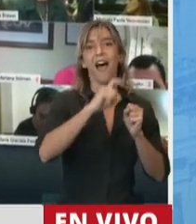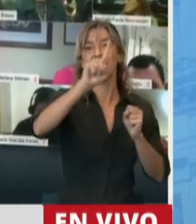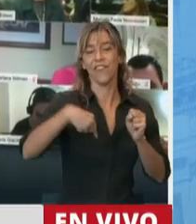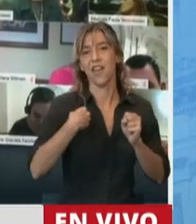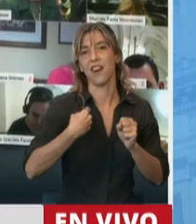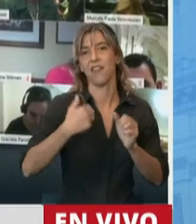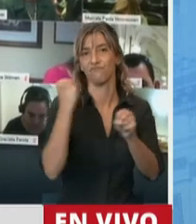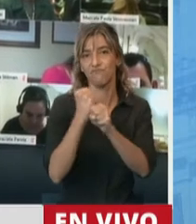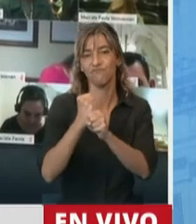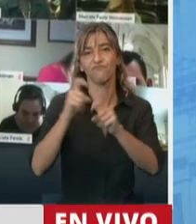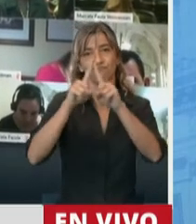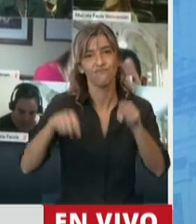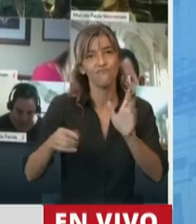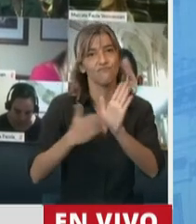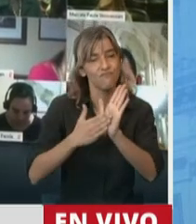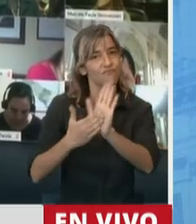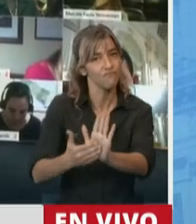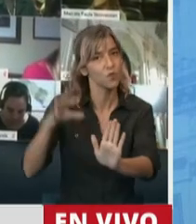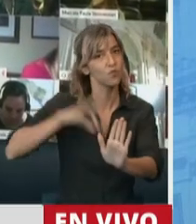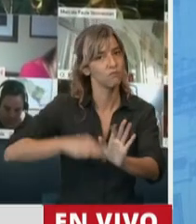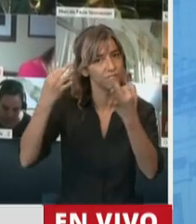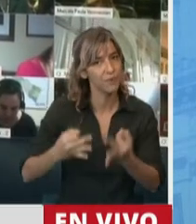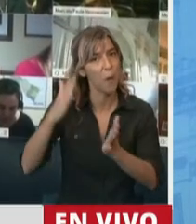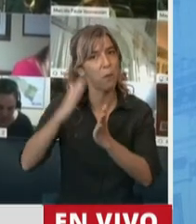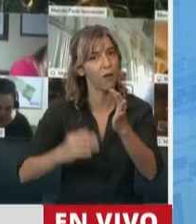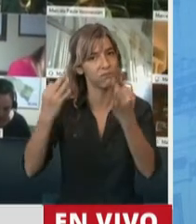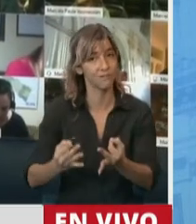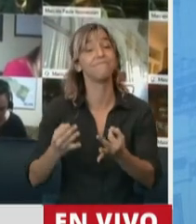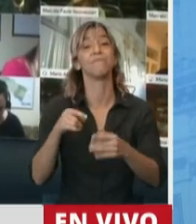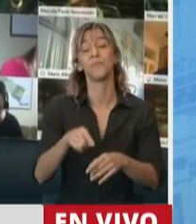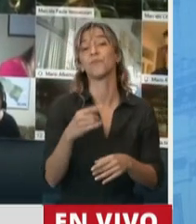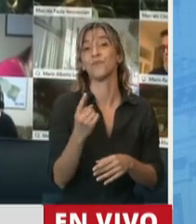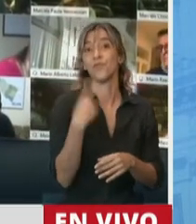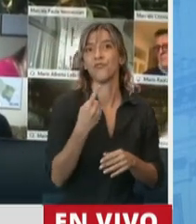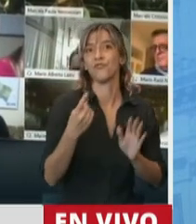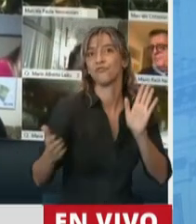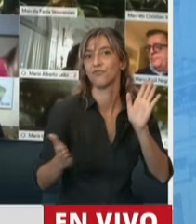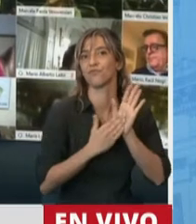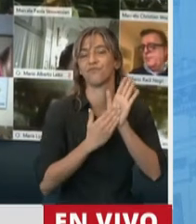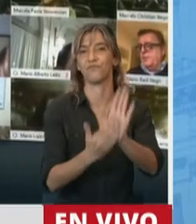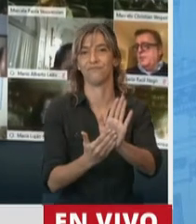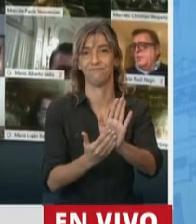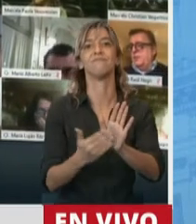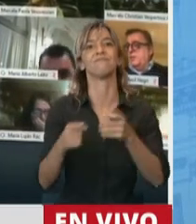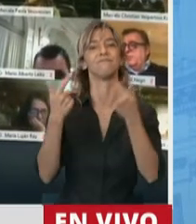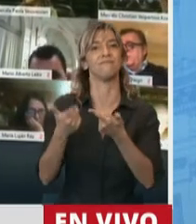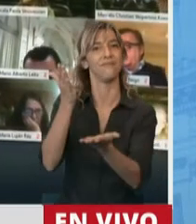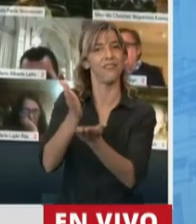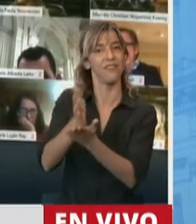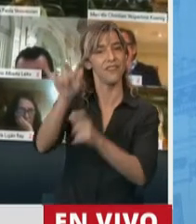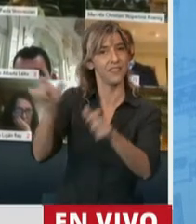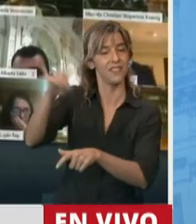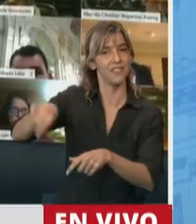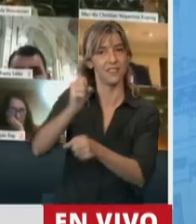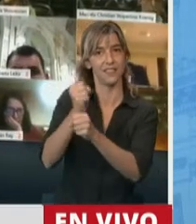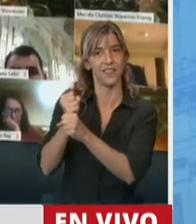regulación, a partir de la consagración de derechos específicos de orden público en cabeza del trabajador y del establecimiento de obligaciones a